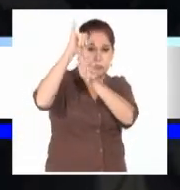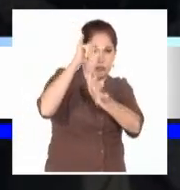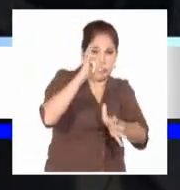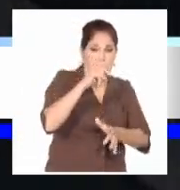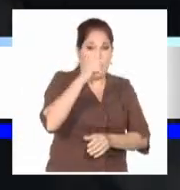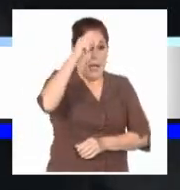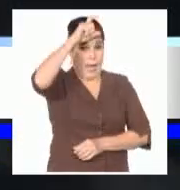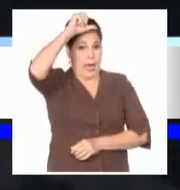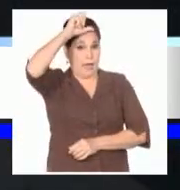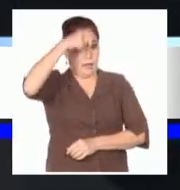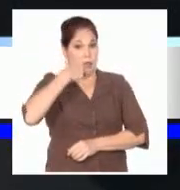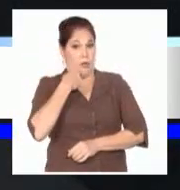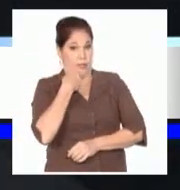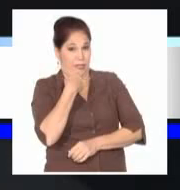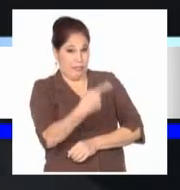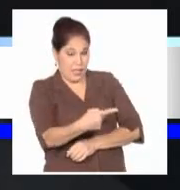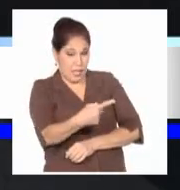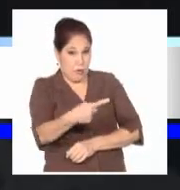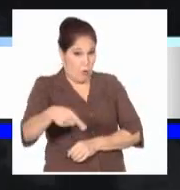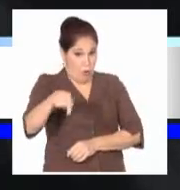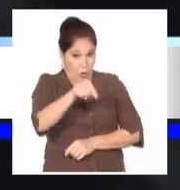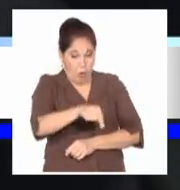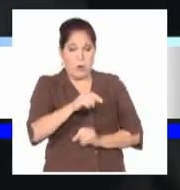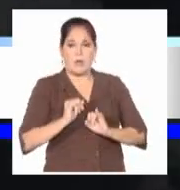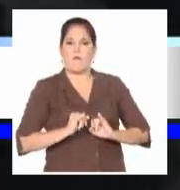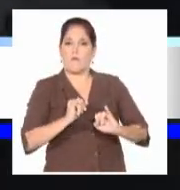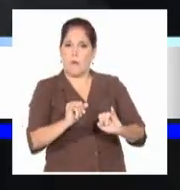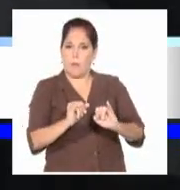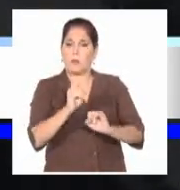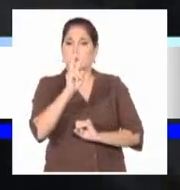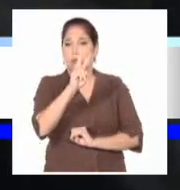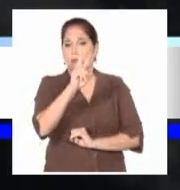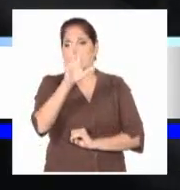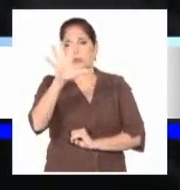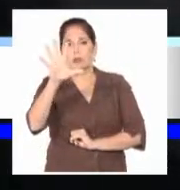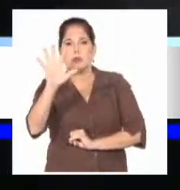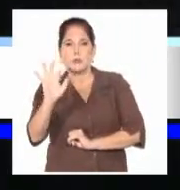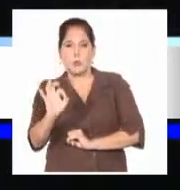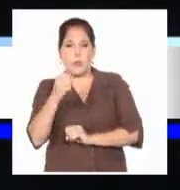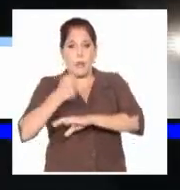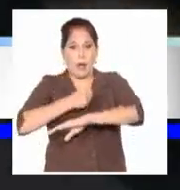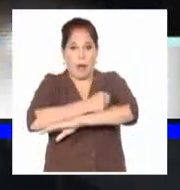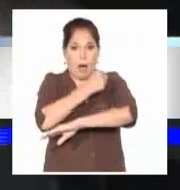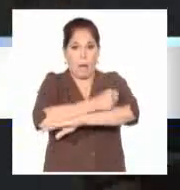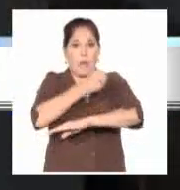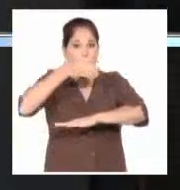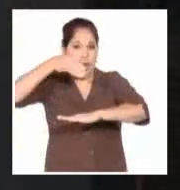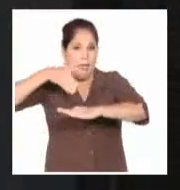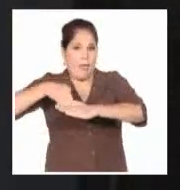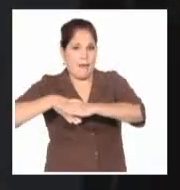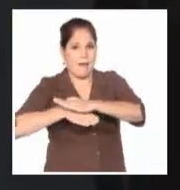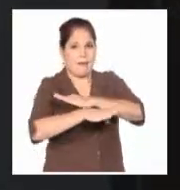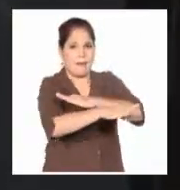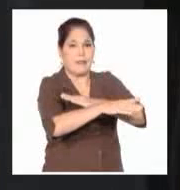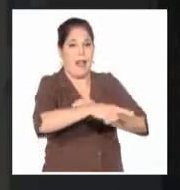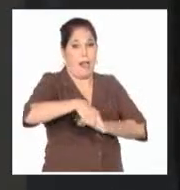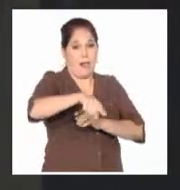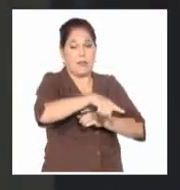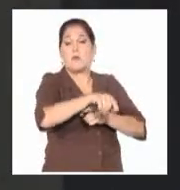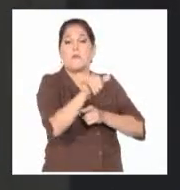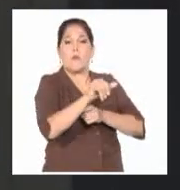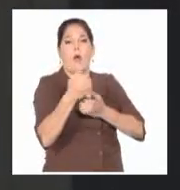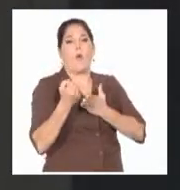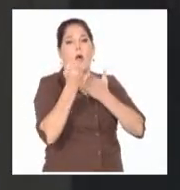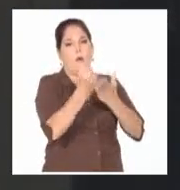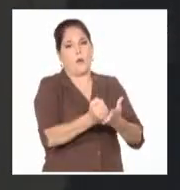Información de Estado, Diyarajuan, informó que ya unos 250 camiones cruzaron el paso fronterizo de Rafaj con ayuda